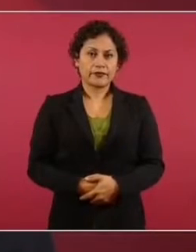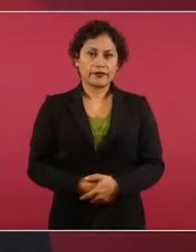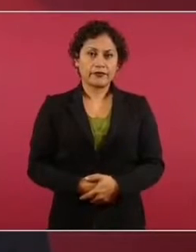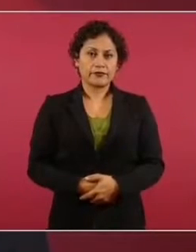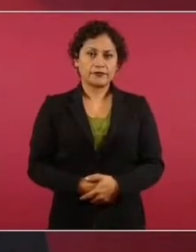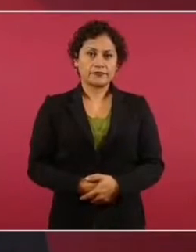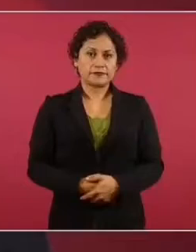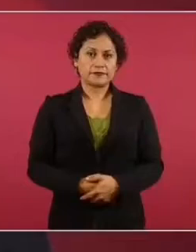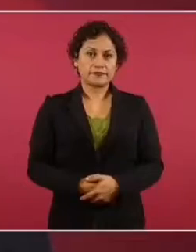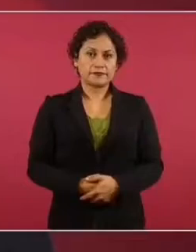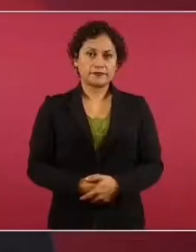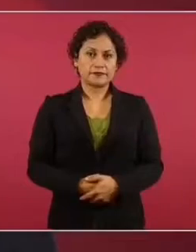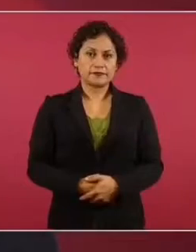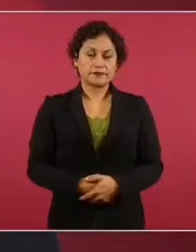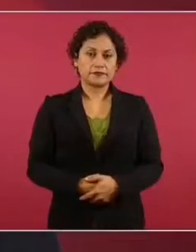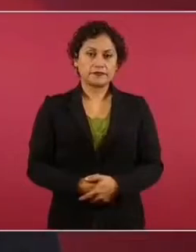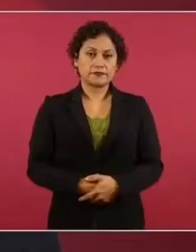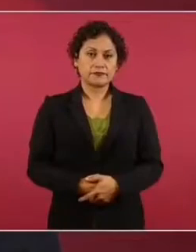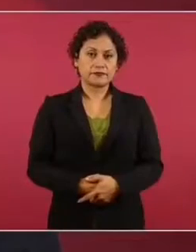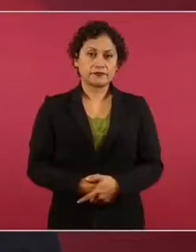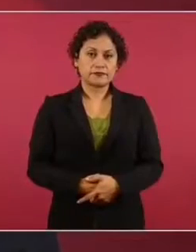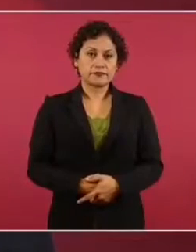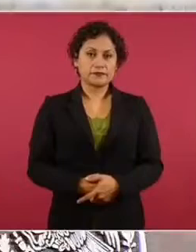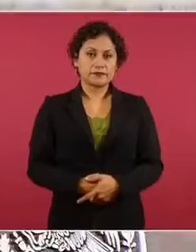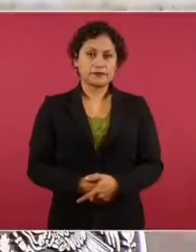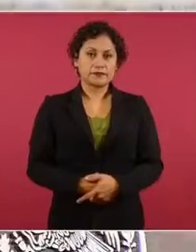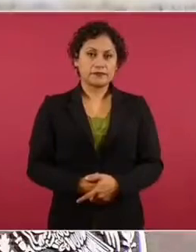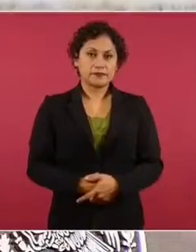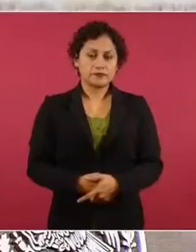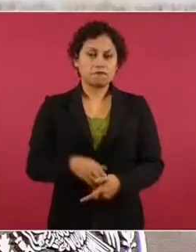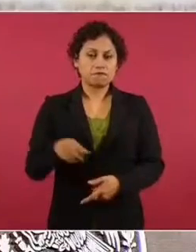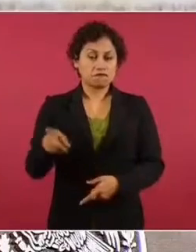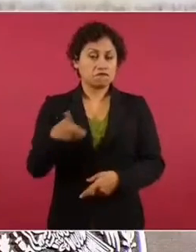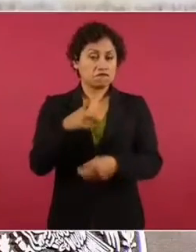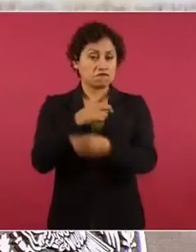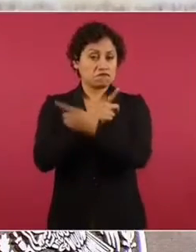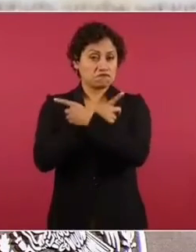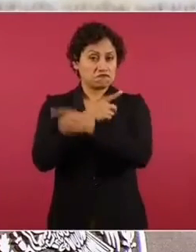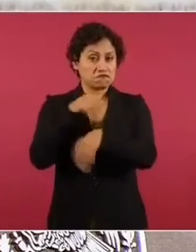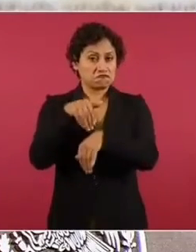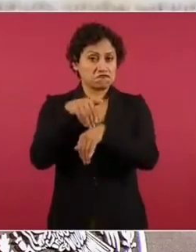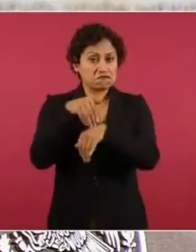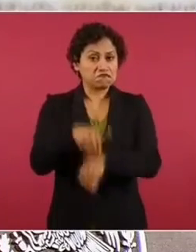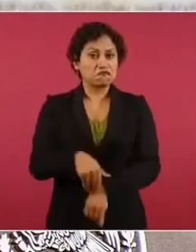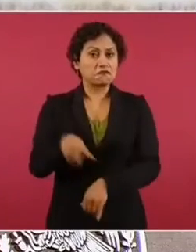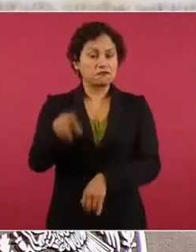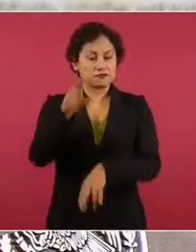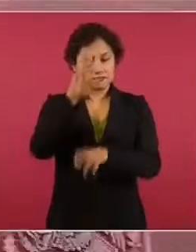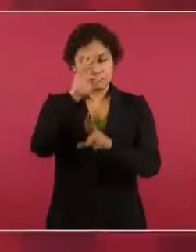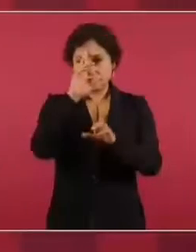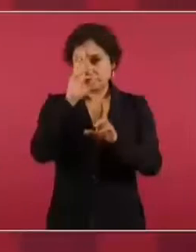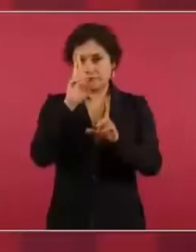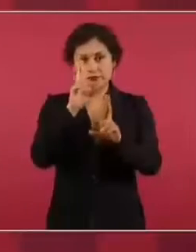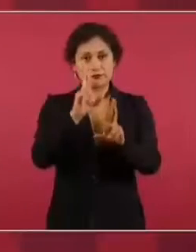respetuoso de